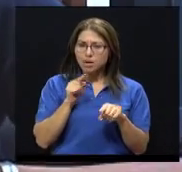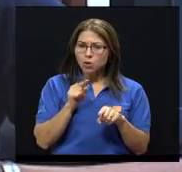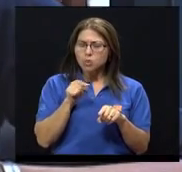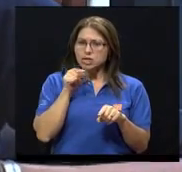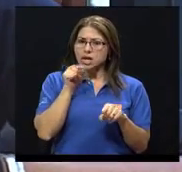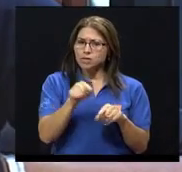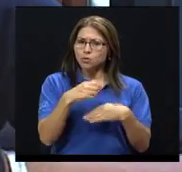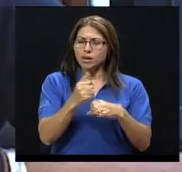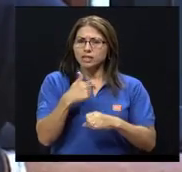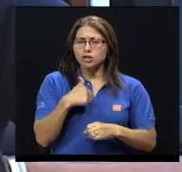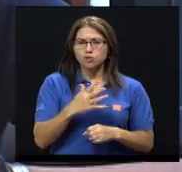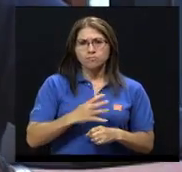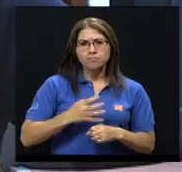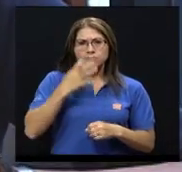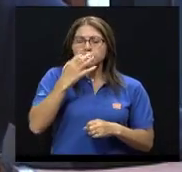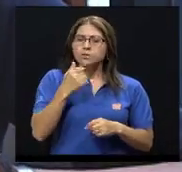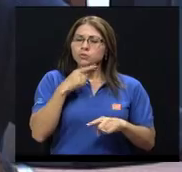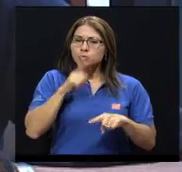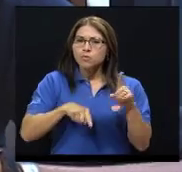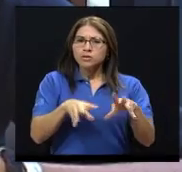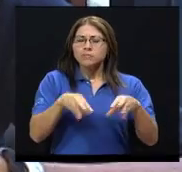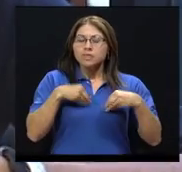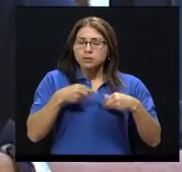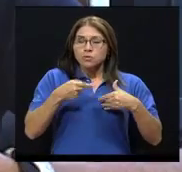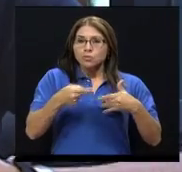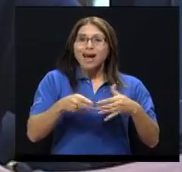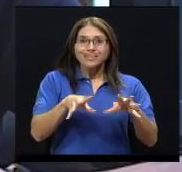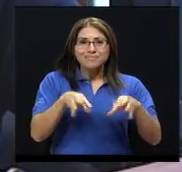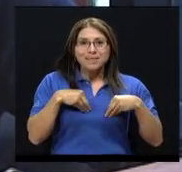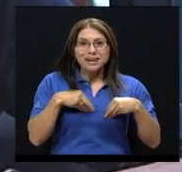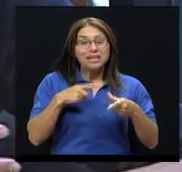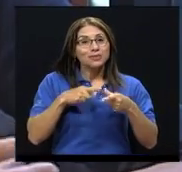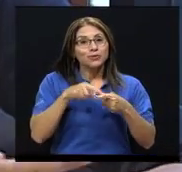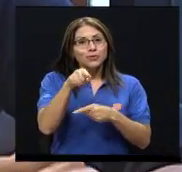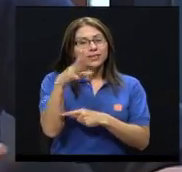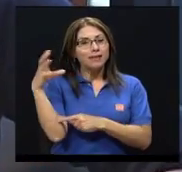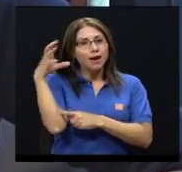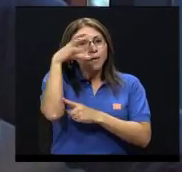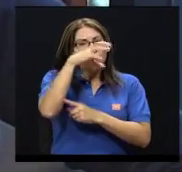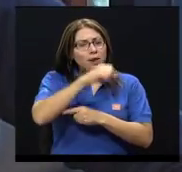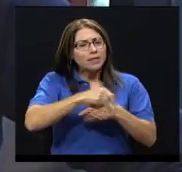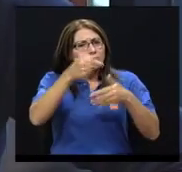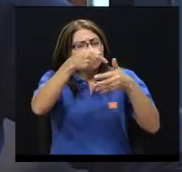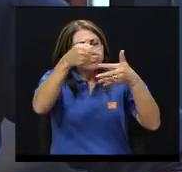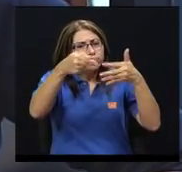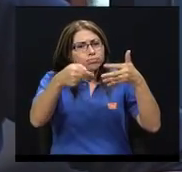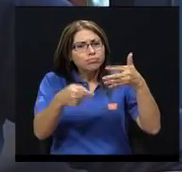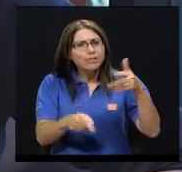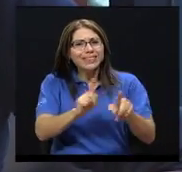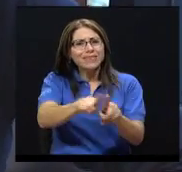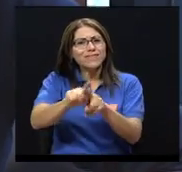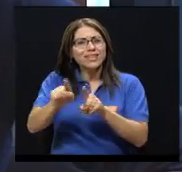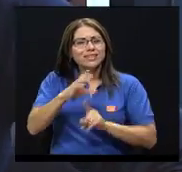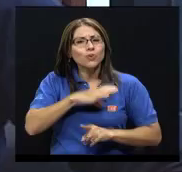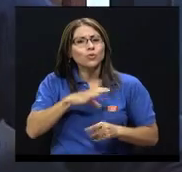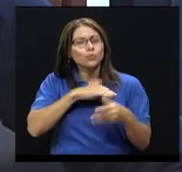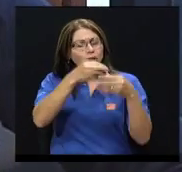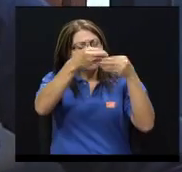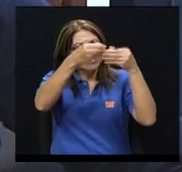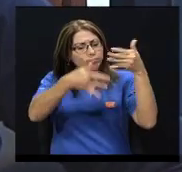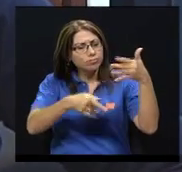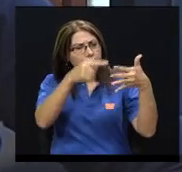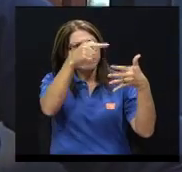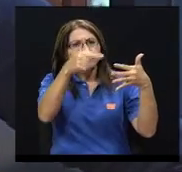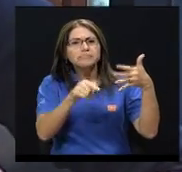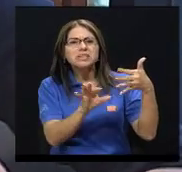me molesta muchísimo, realmente esto es inaceptable. Y entonces usted puede proceder a ver de todo un menú de conductas, ¿qué escoge dentro de ese